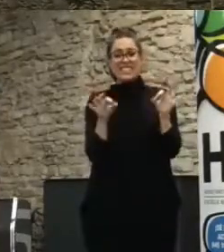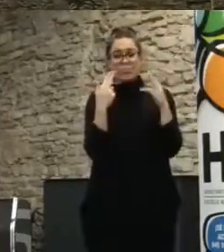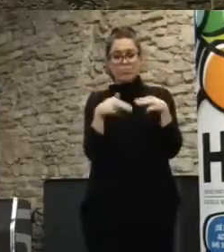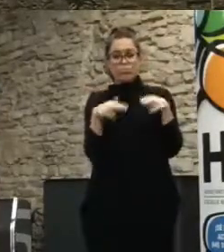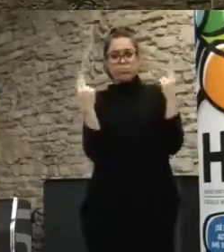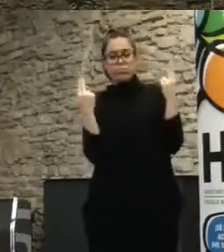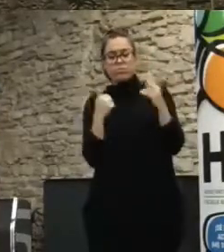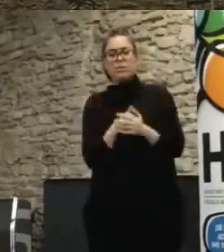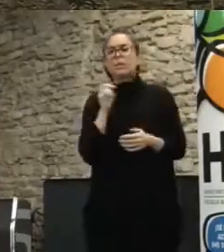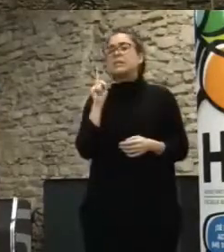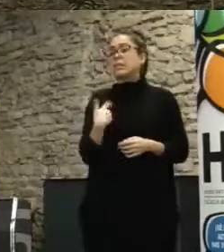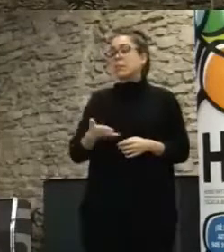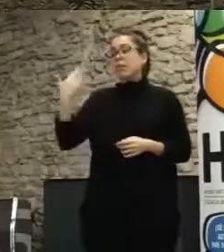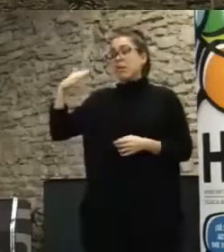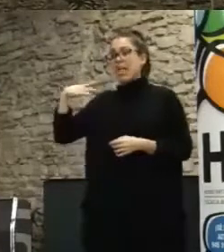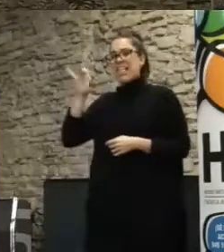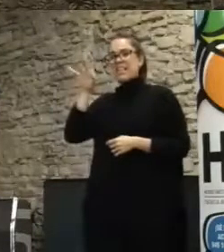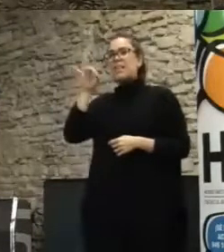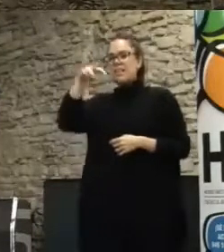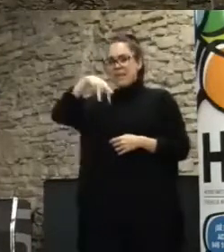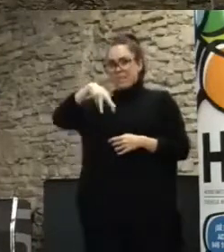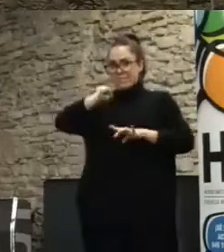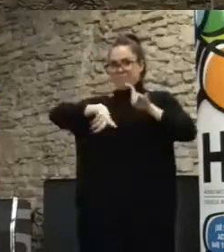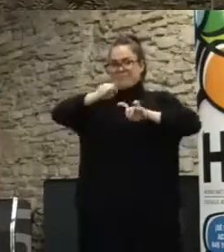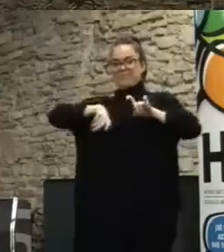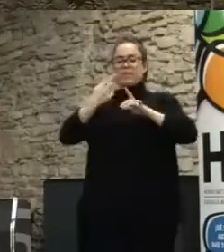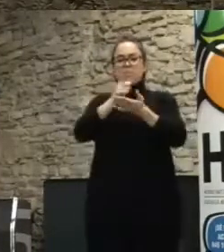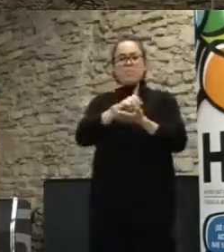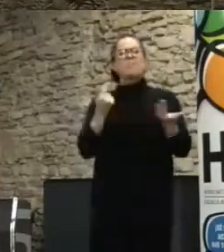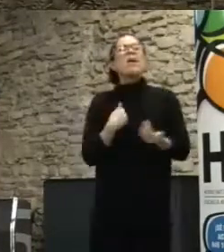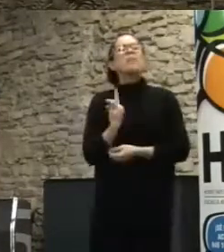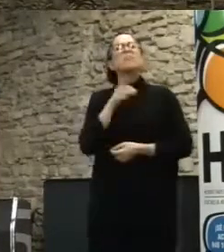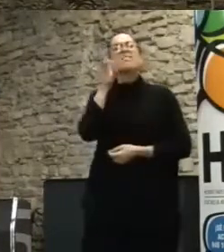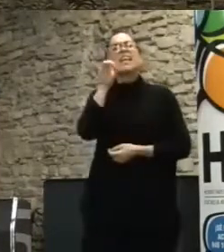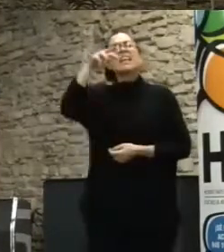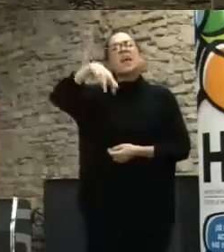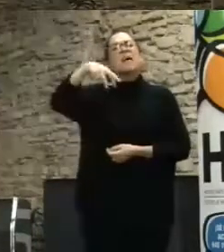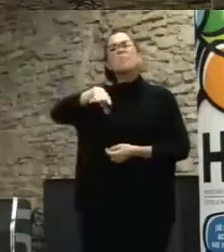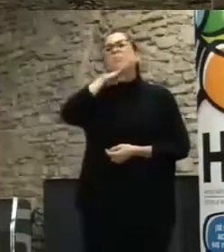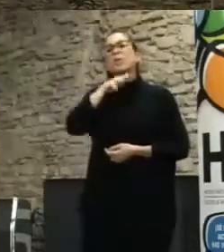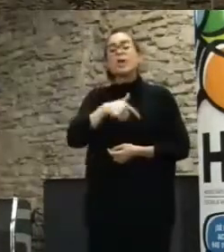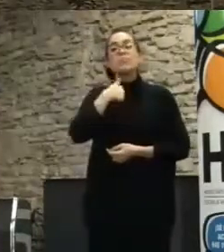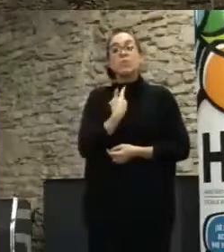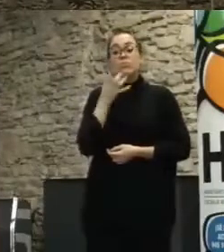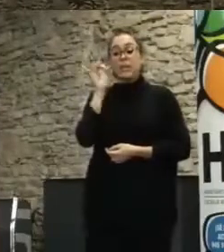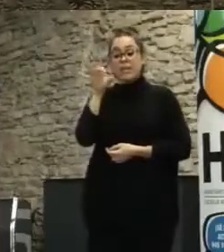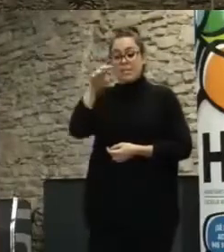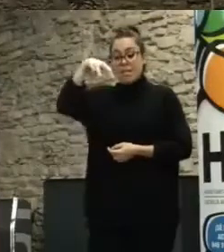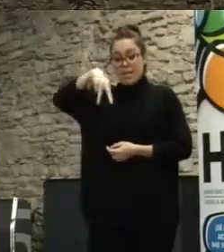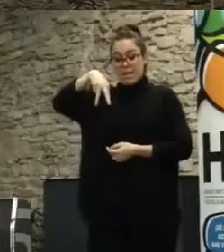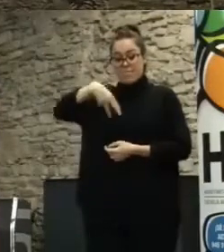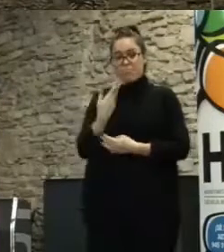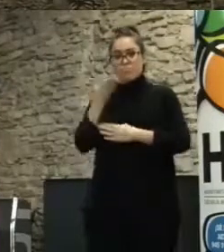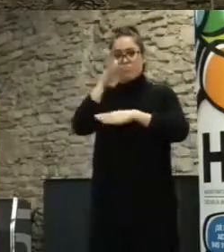atrás al 15M, por eso no penséis que me he flipado y empezaba ahí con el 15M, porque sí, esto es la herramienta inicial del Propongo, que era del Toma la Plaza,